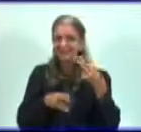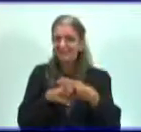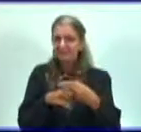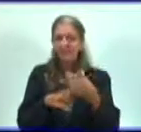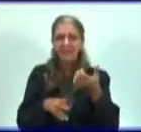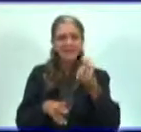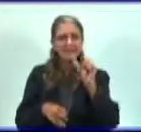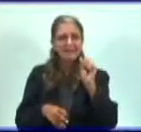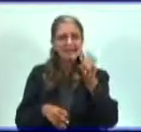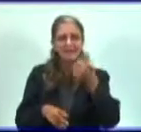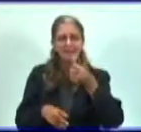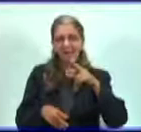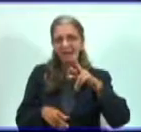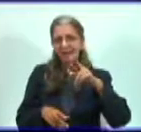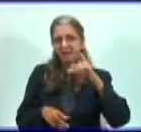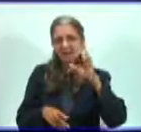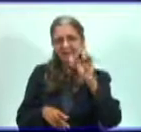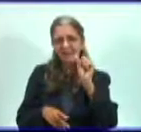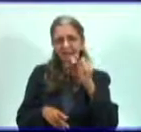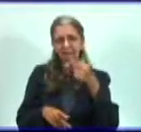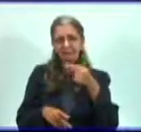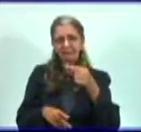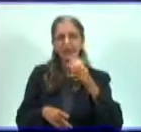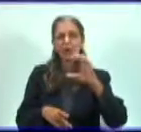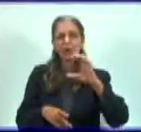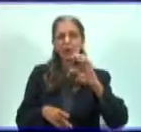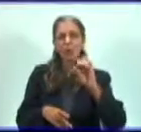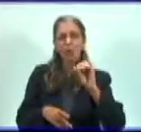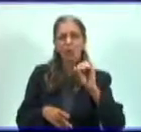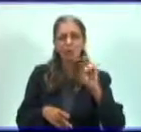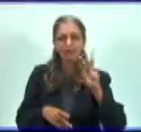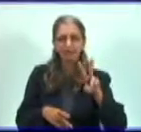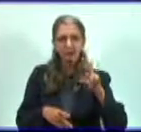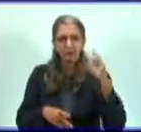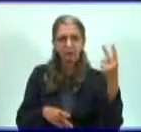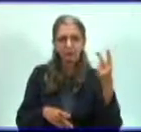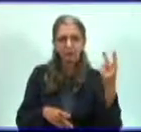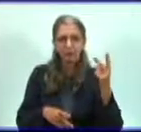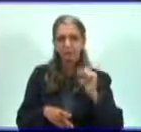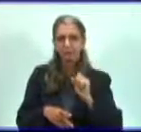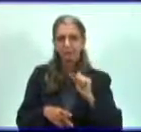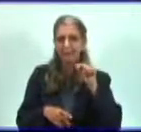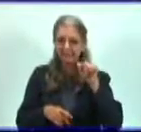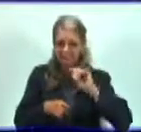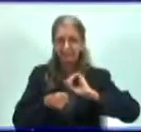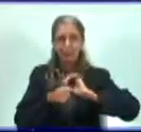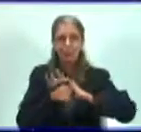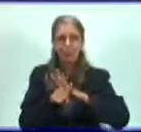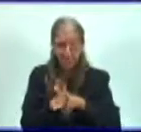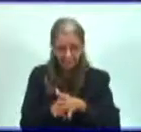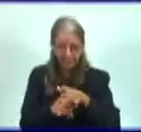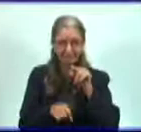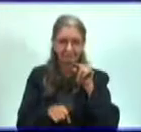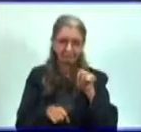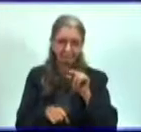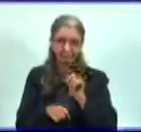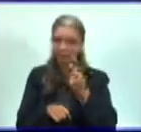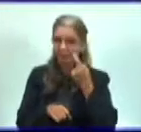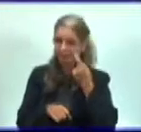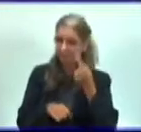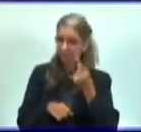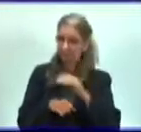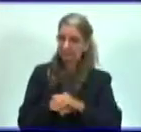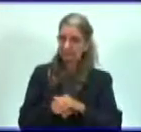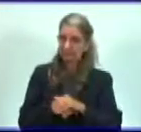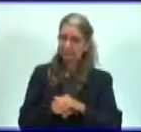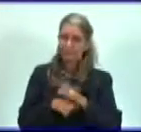causante de la COVID-19. Aquí logras también puntualizar como la forma